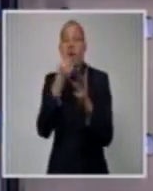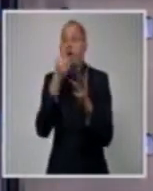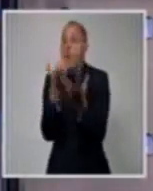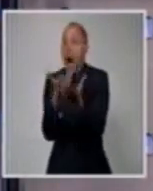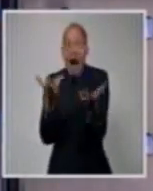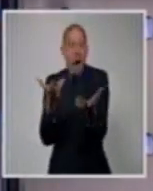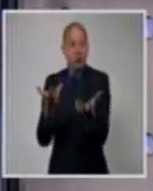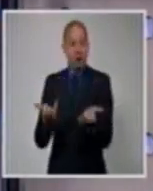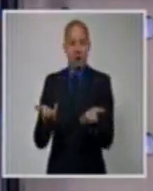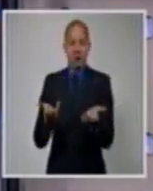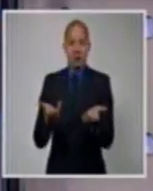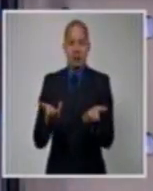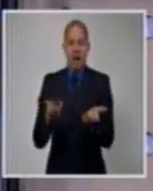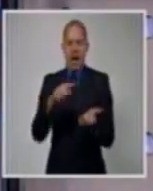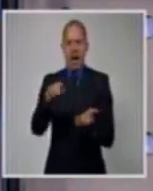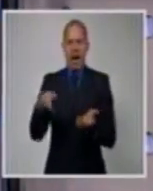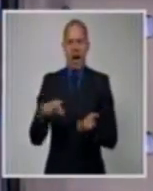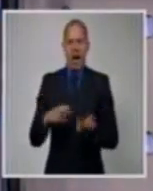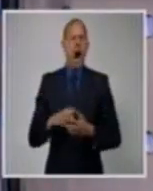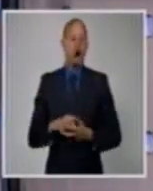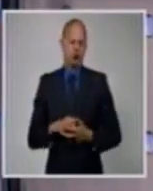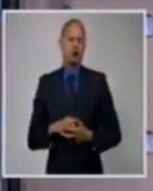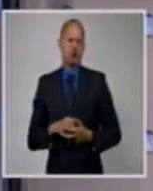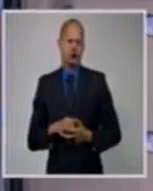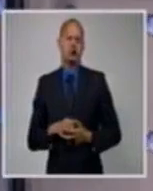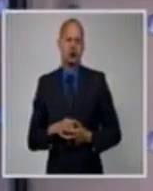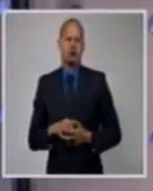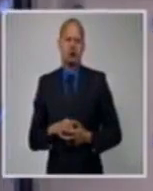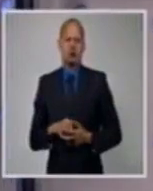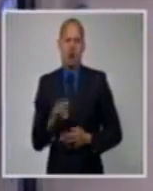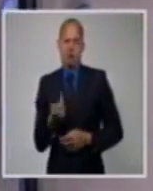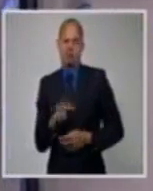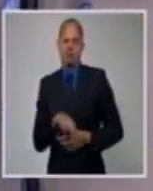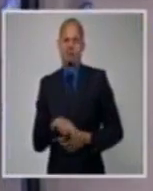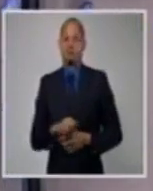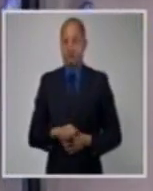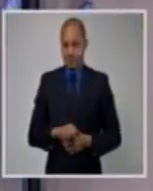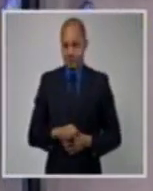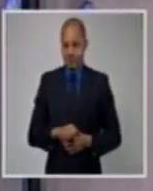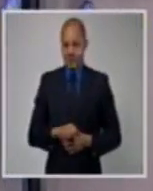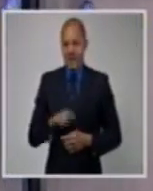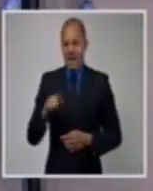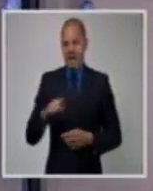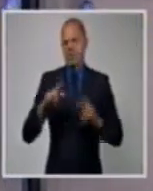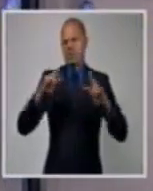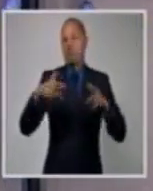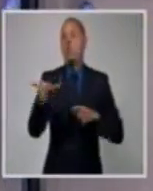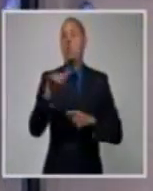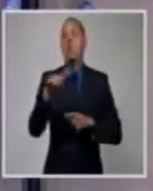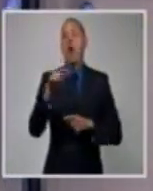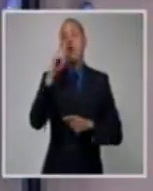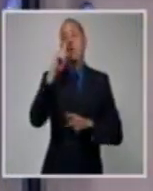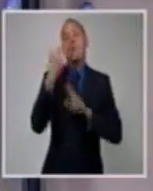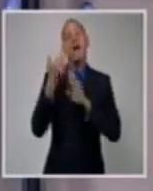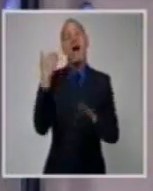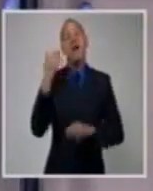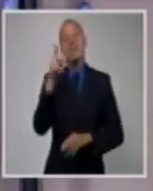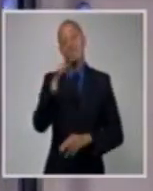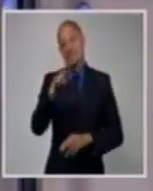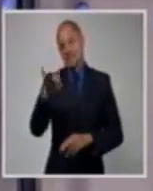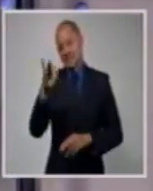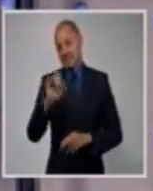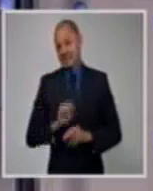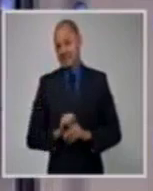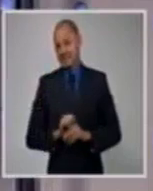convocatoria para que fueran más y más como aquel 27 de noviembre, que hoy se cumplen dos meses. Nosotros fuimos al